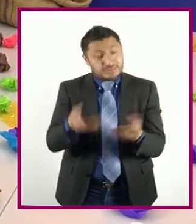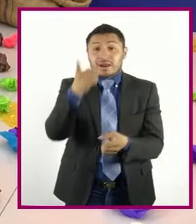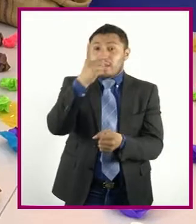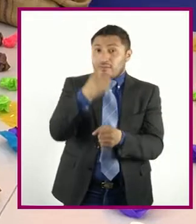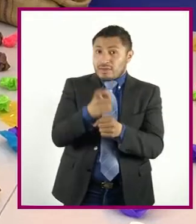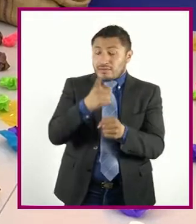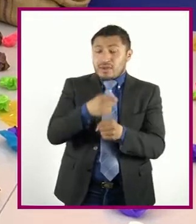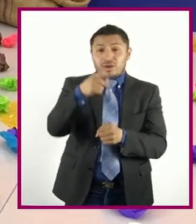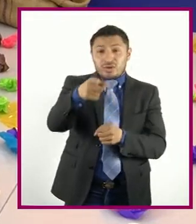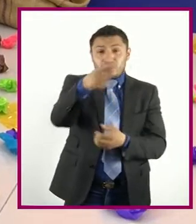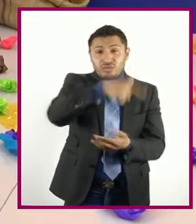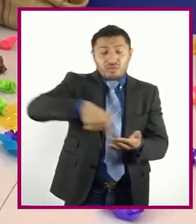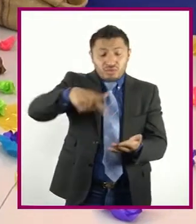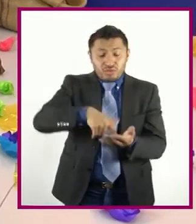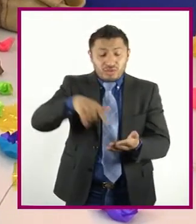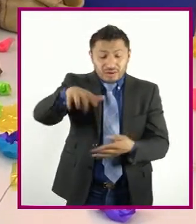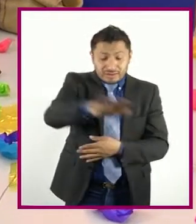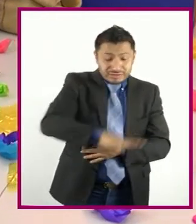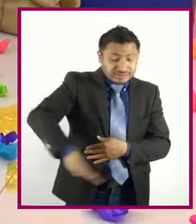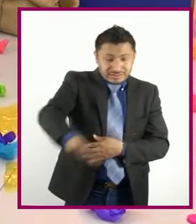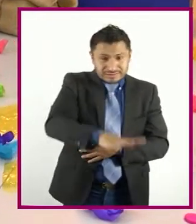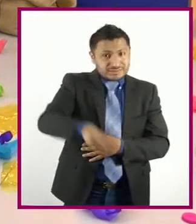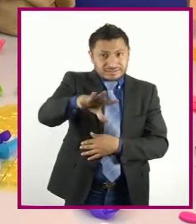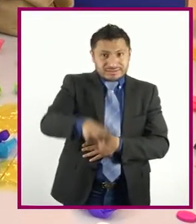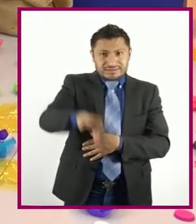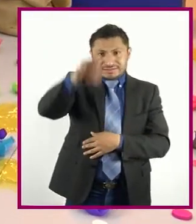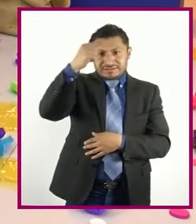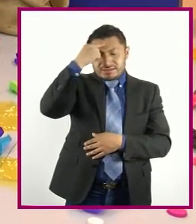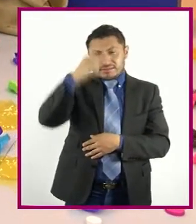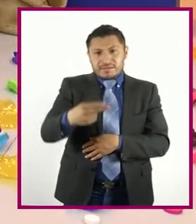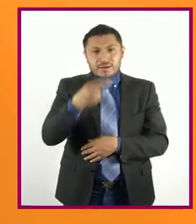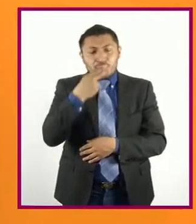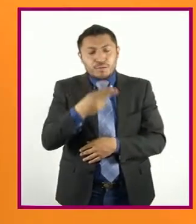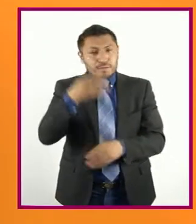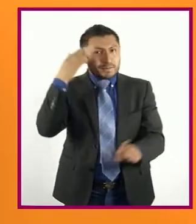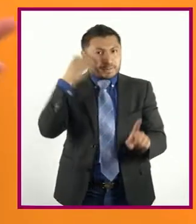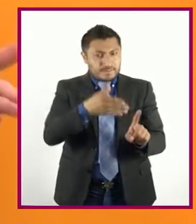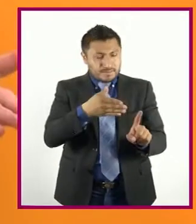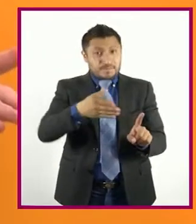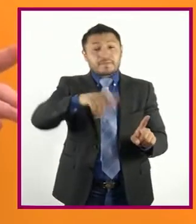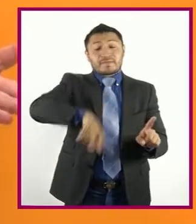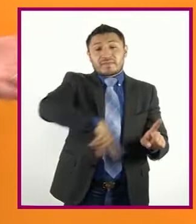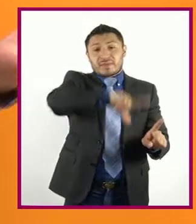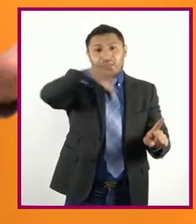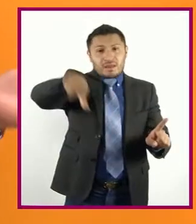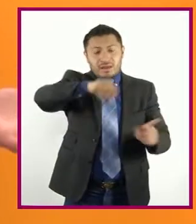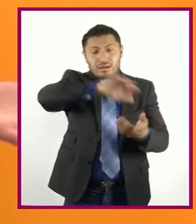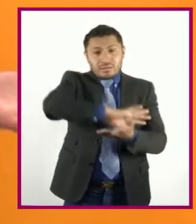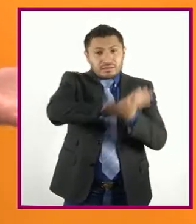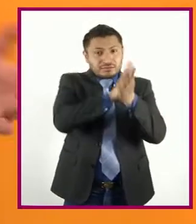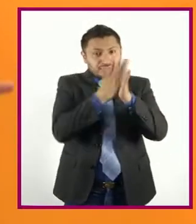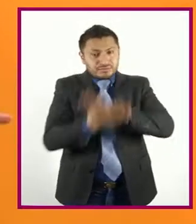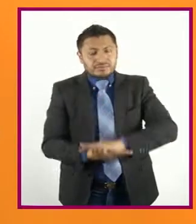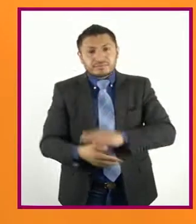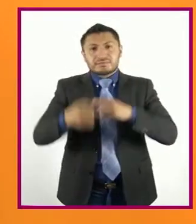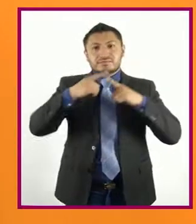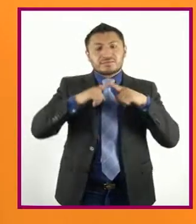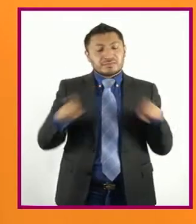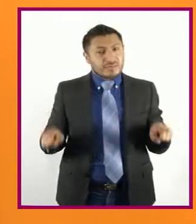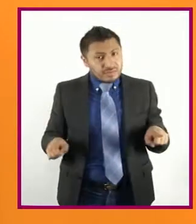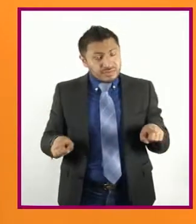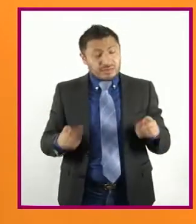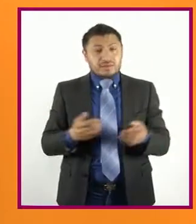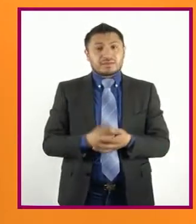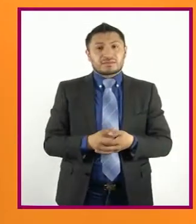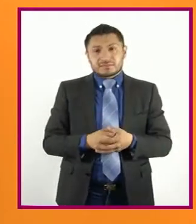que elegir Un espacio Que tenga un uso específico Para después transformarlo En algo diferente A lo